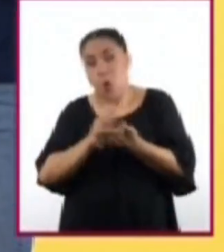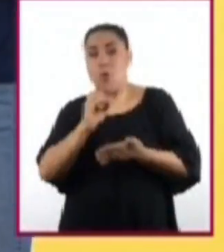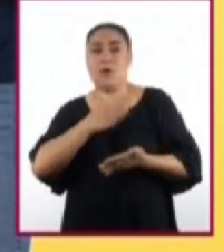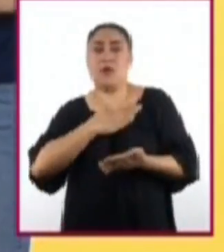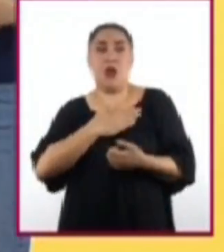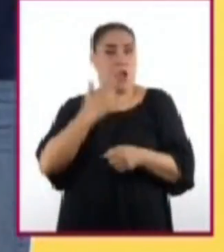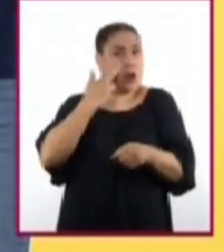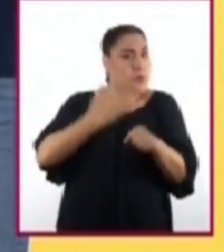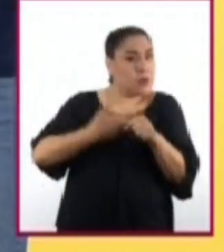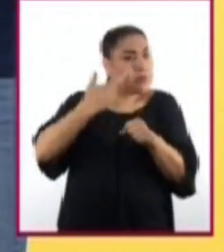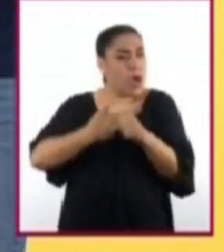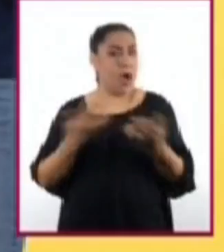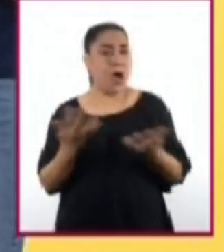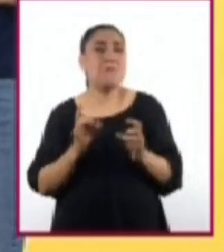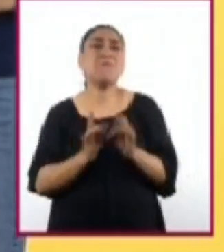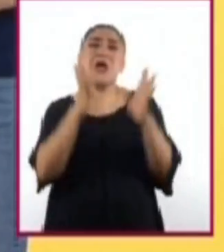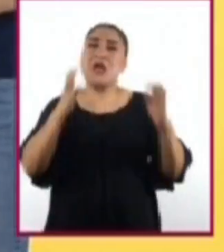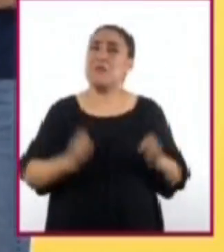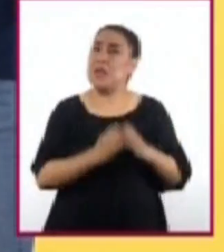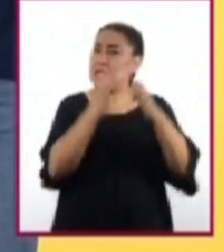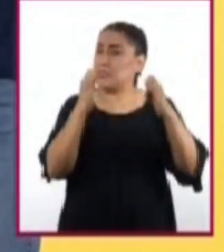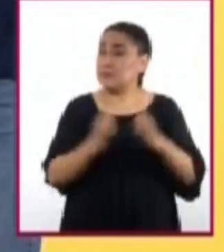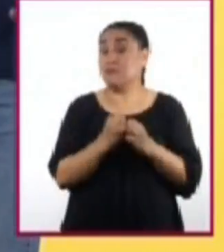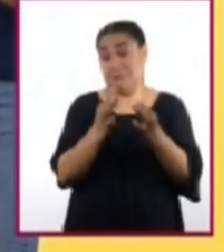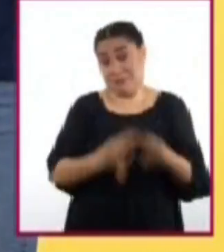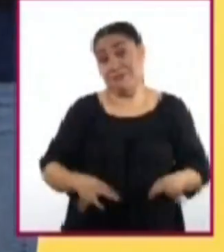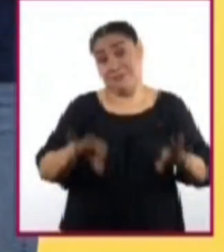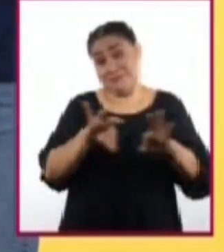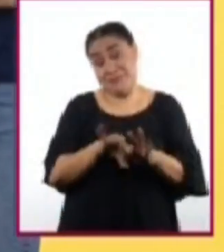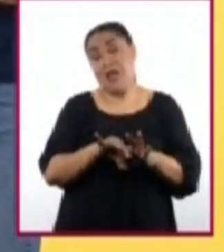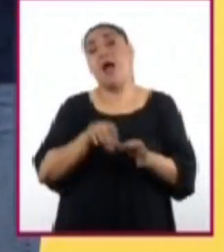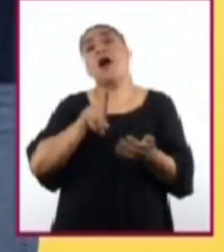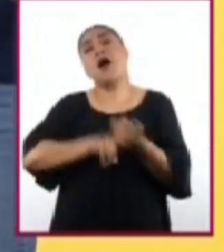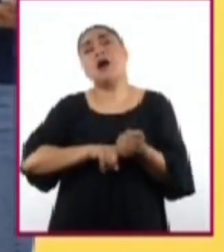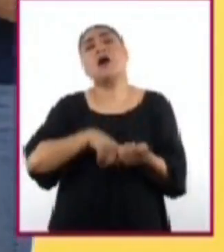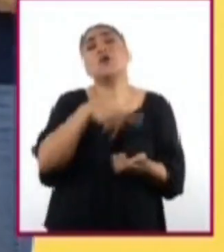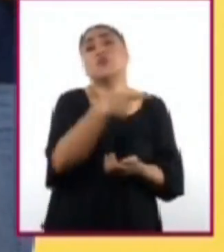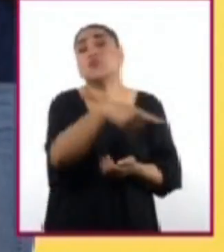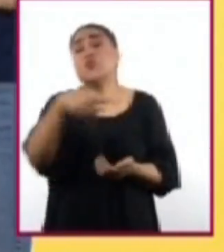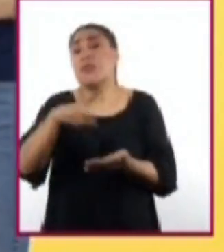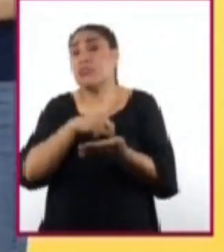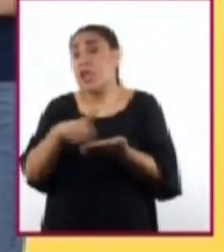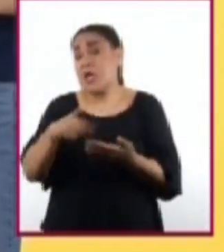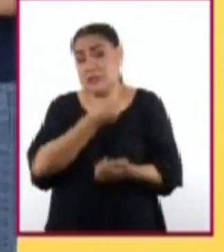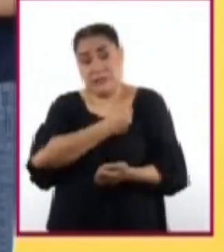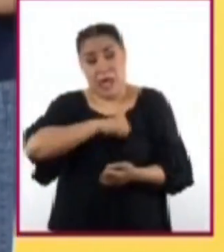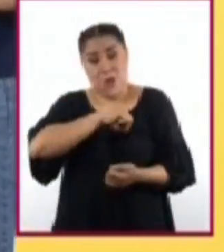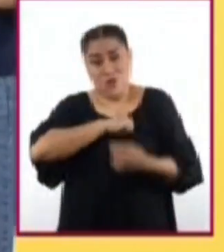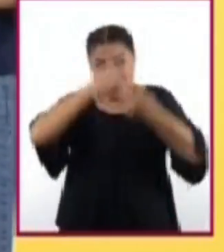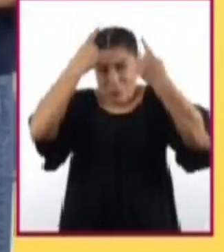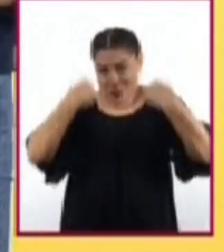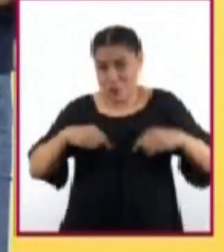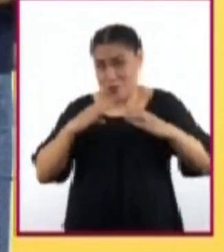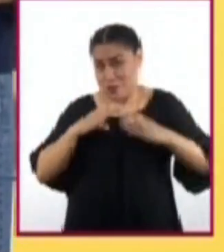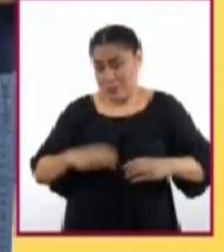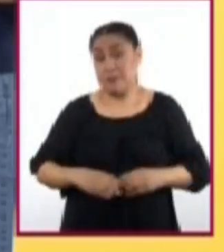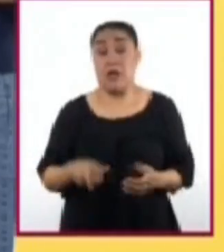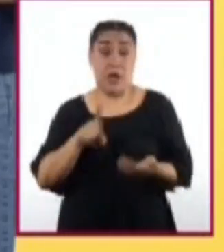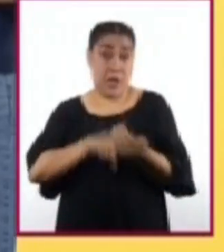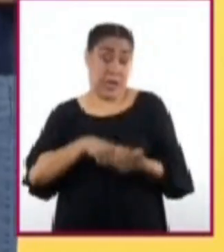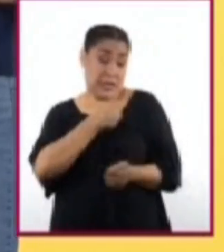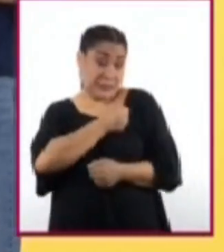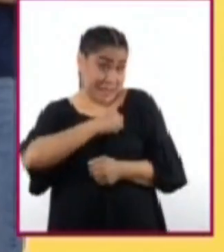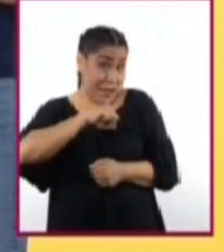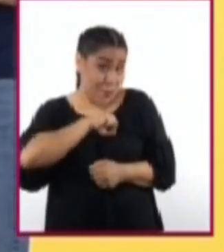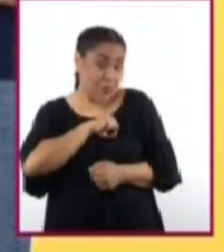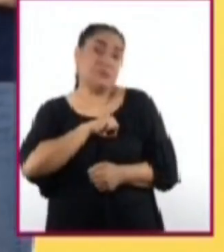situaciones de riesgo, es importante. Esto forma parte de nuestro derecho a la salud integral. Dentro de la salud hay